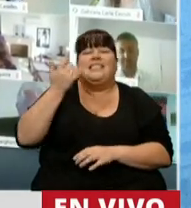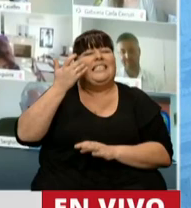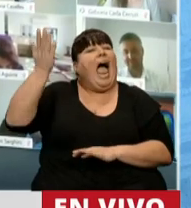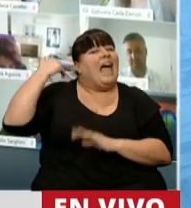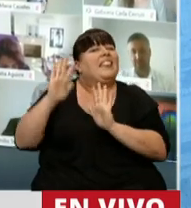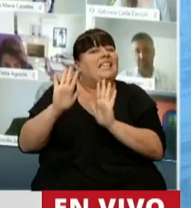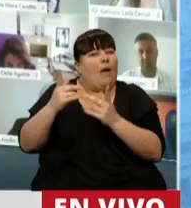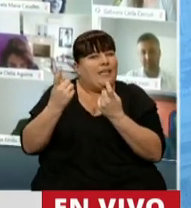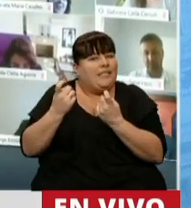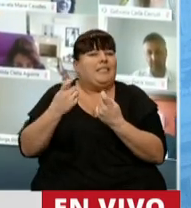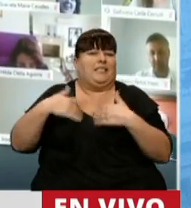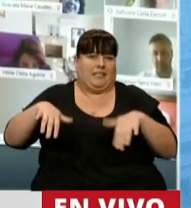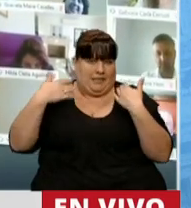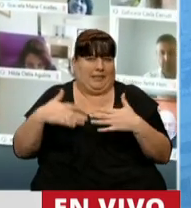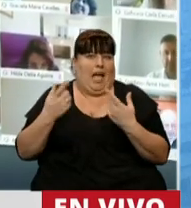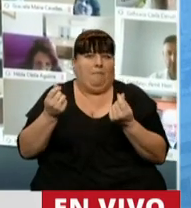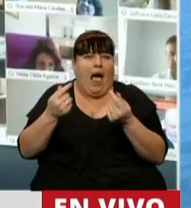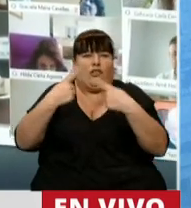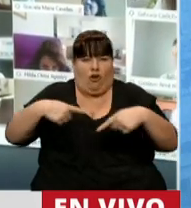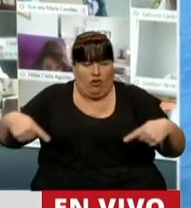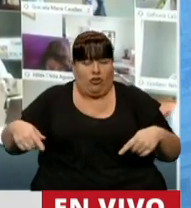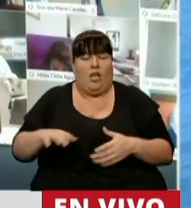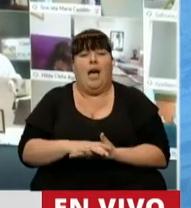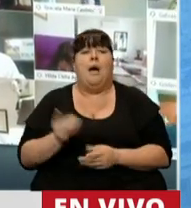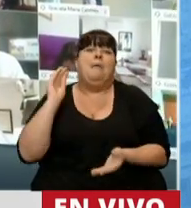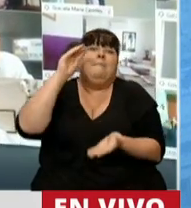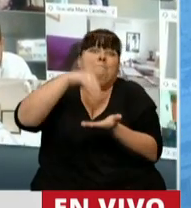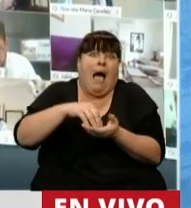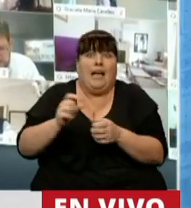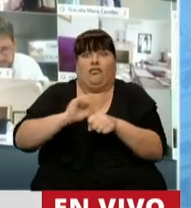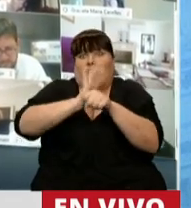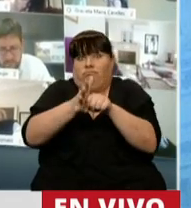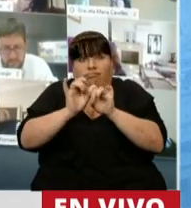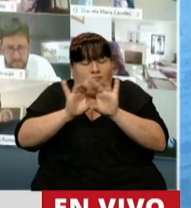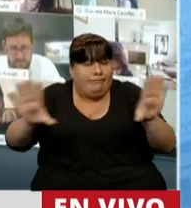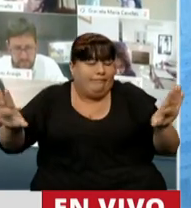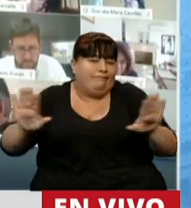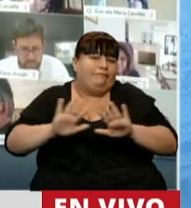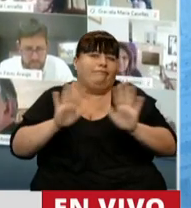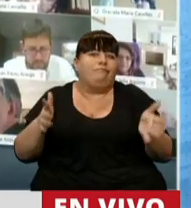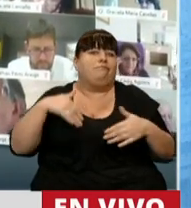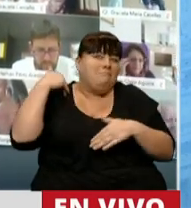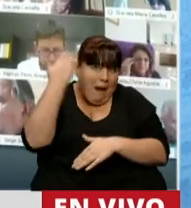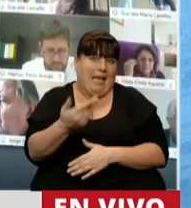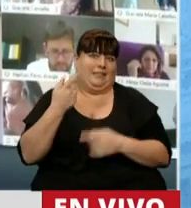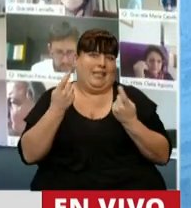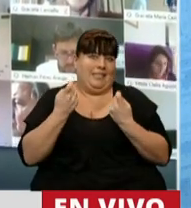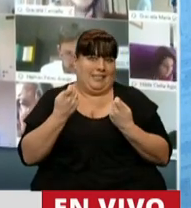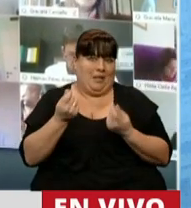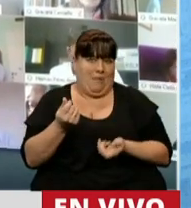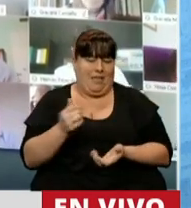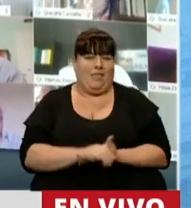ya falta, importantísimos recursos. Y si le agregamos la pandemia, obviamente muchísimo más.